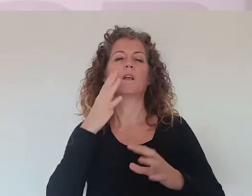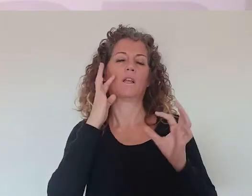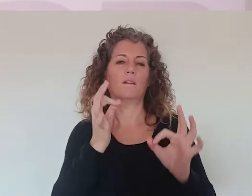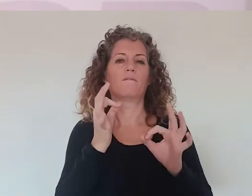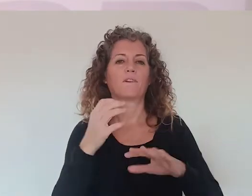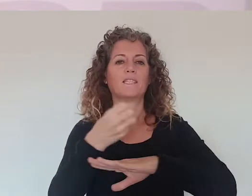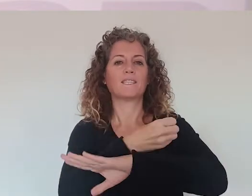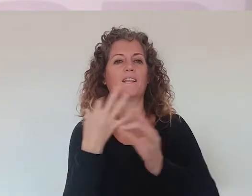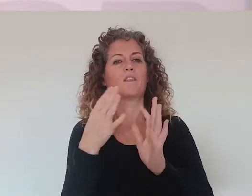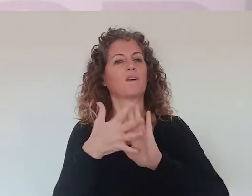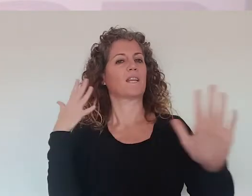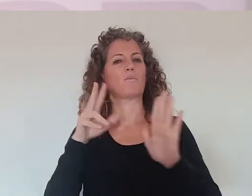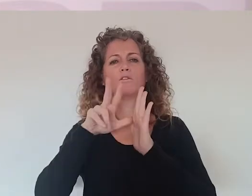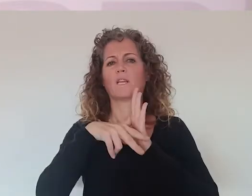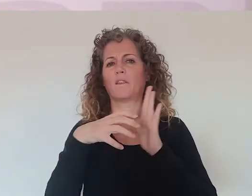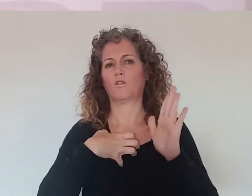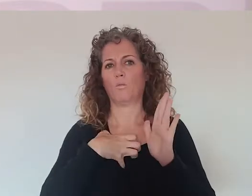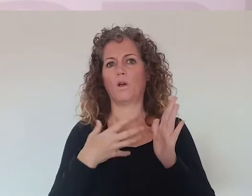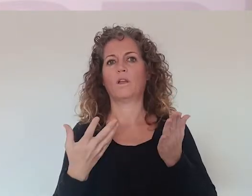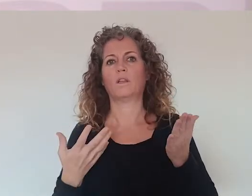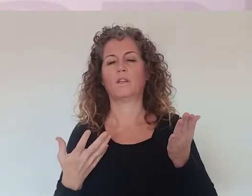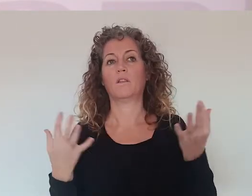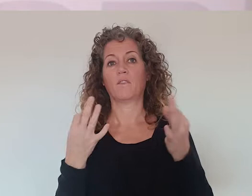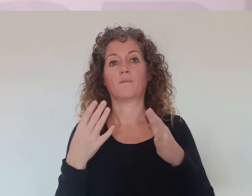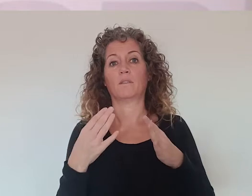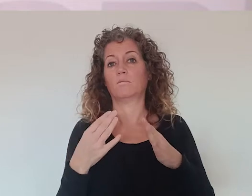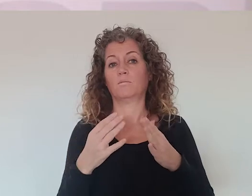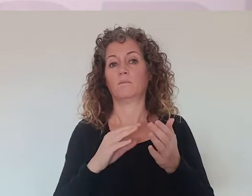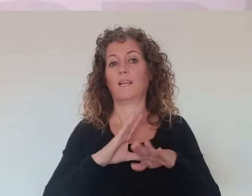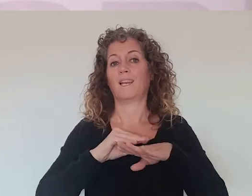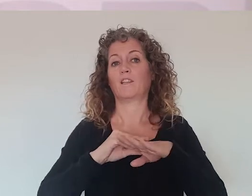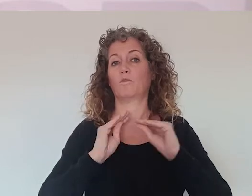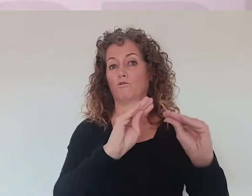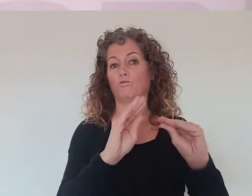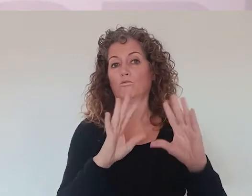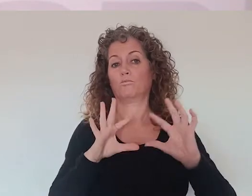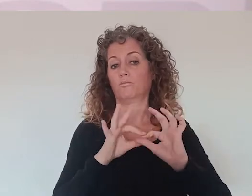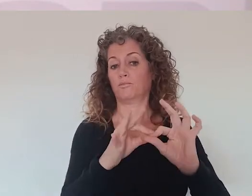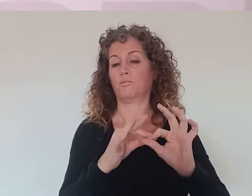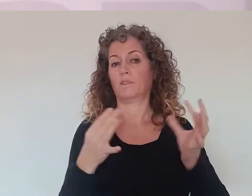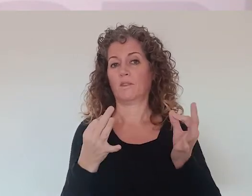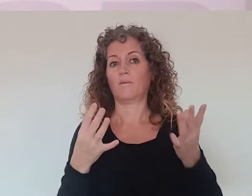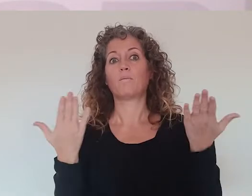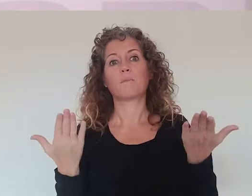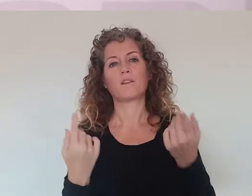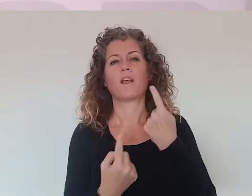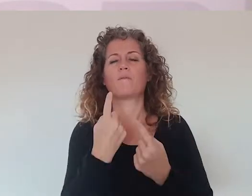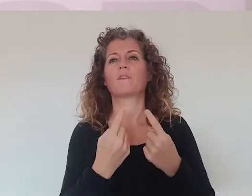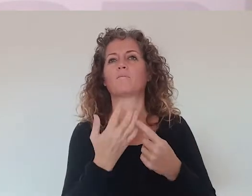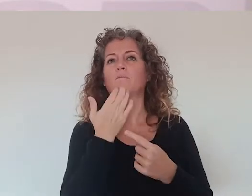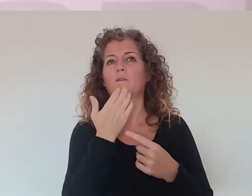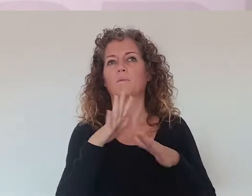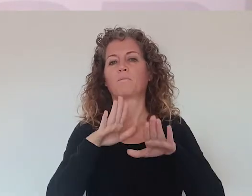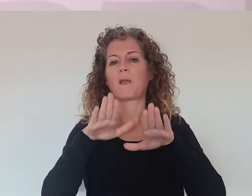tiempos. Es verdad que los trenes tienen que ir rápido, que no puede haber retrasos, que tienen que tener su ritmo, pero